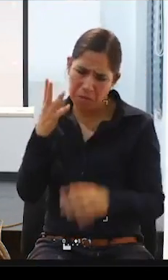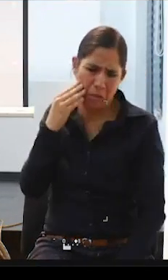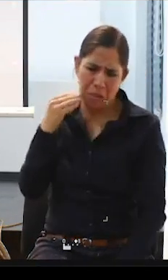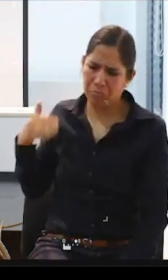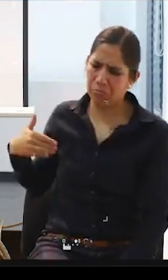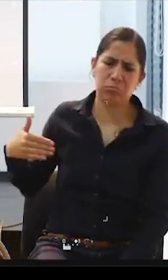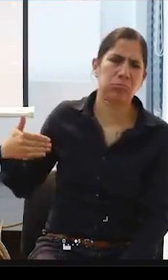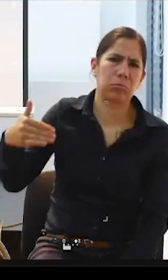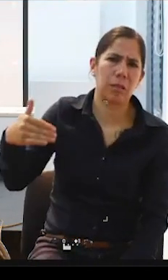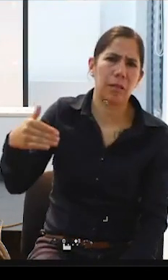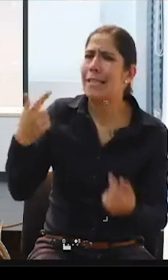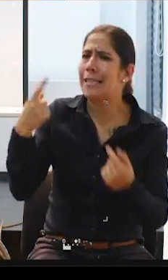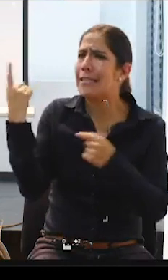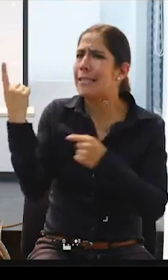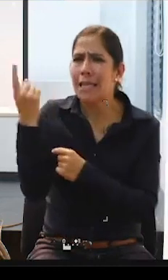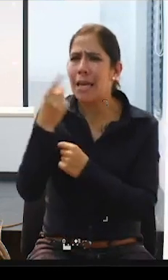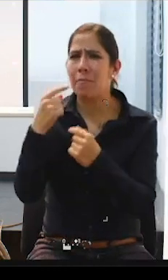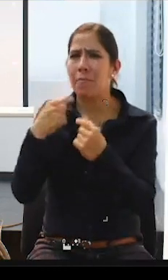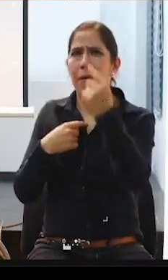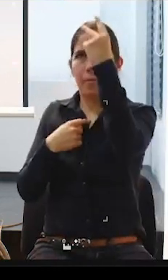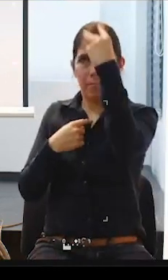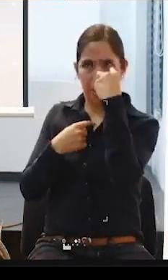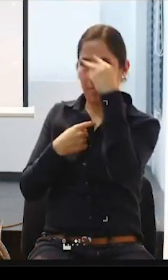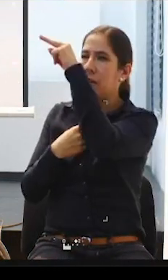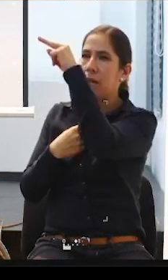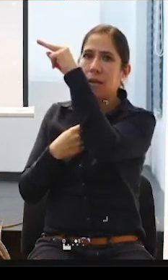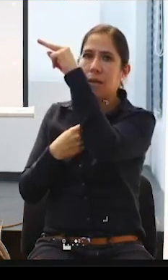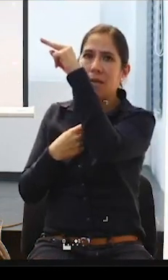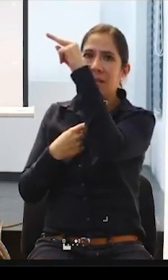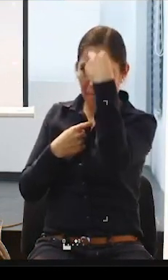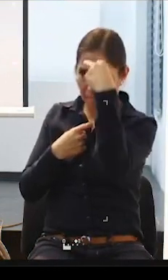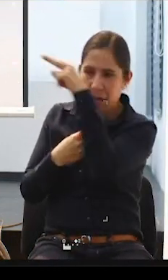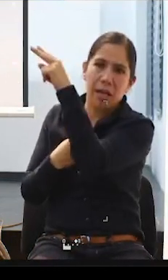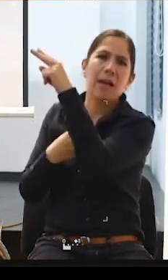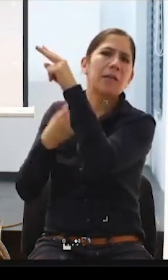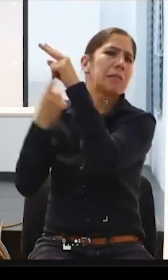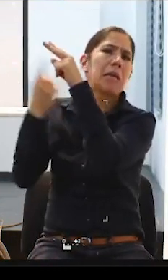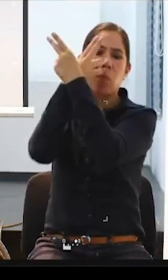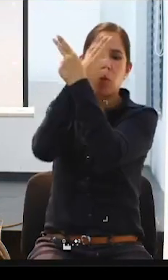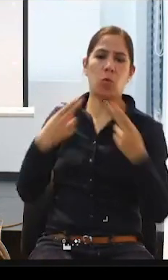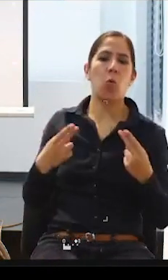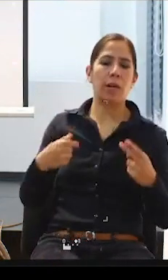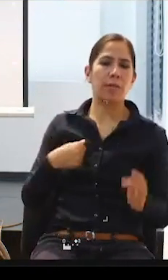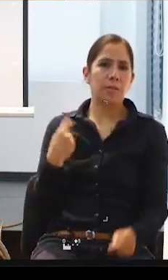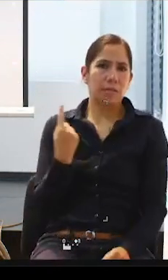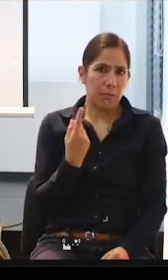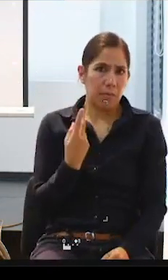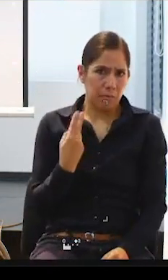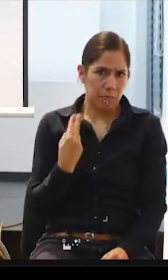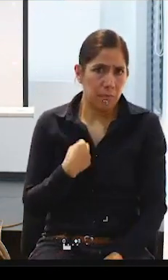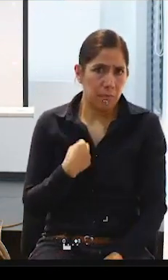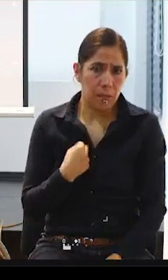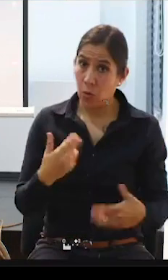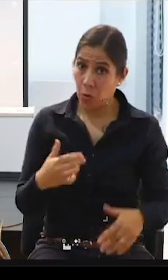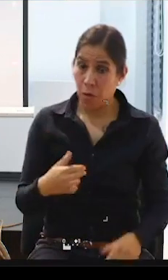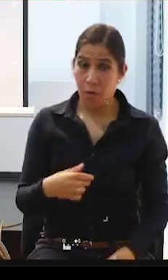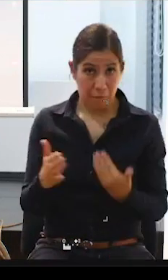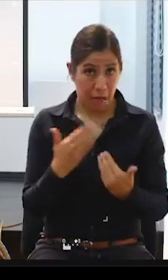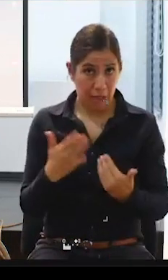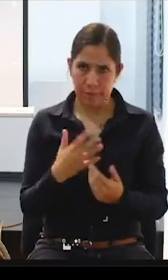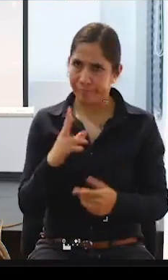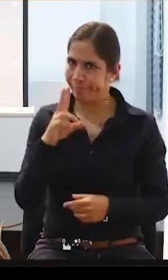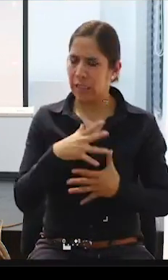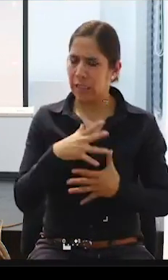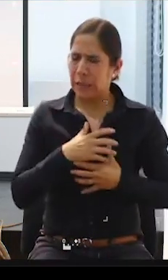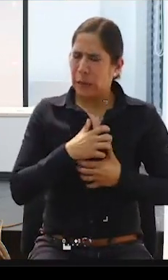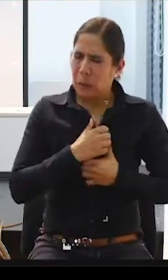era mirar a la persona. Entonces, a mí me anulaban, me anulaban. Y son cosas que calan, que calan, que calan.